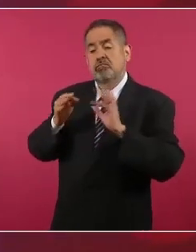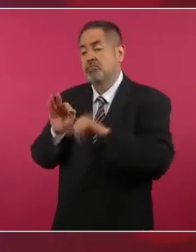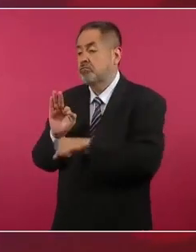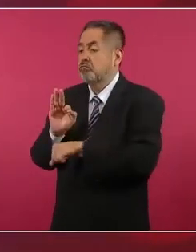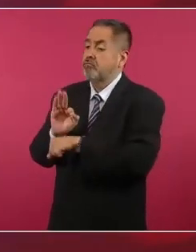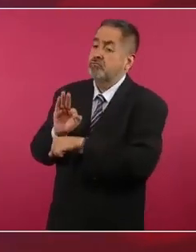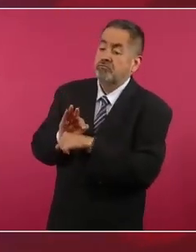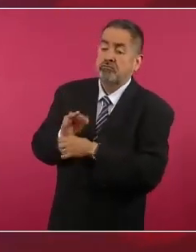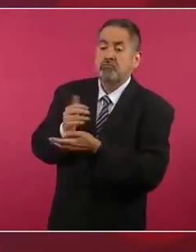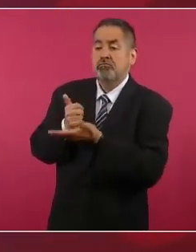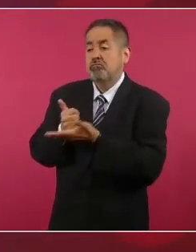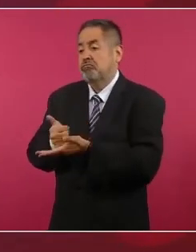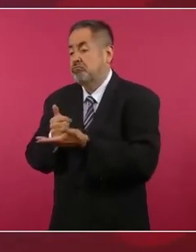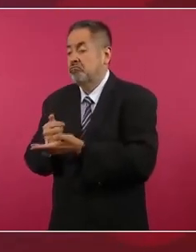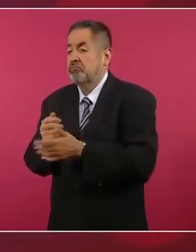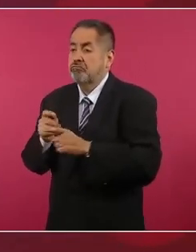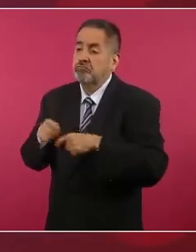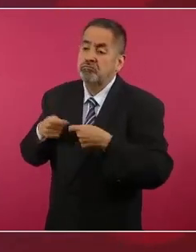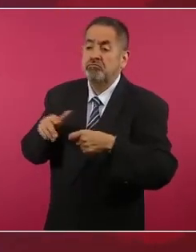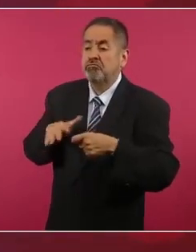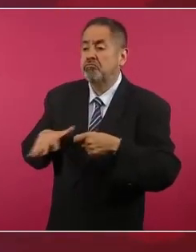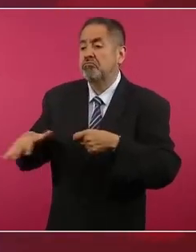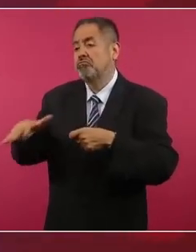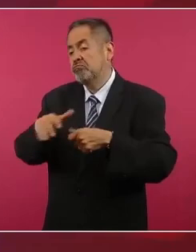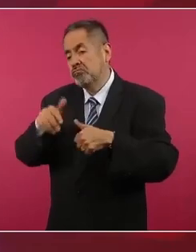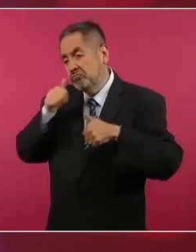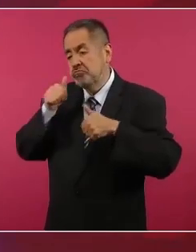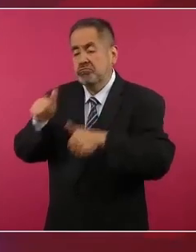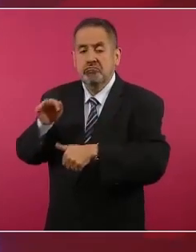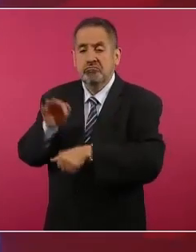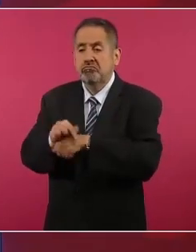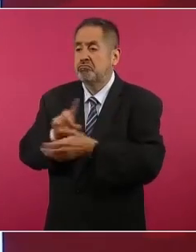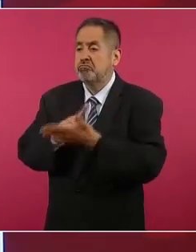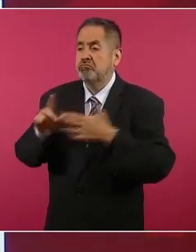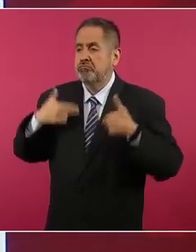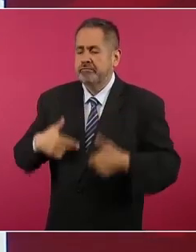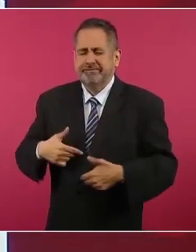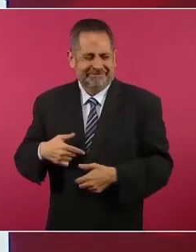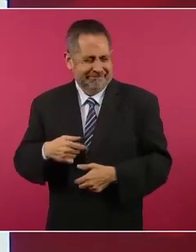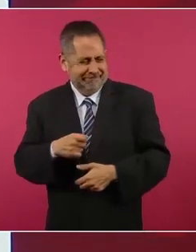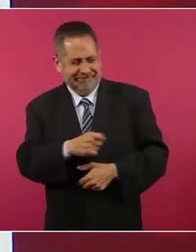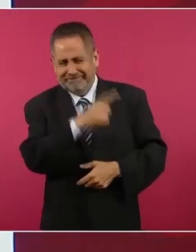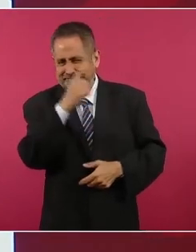en los defensores de los derechos humanos.